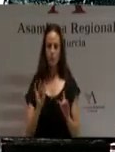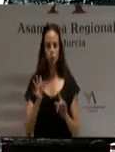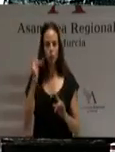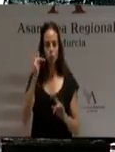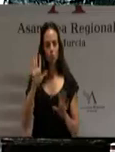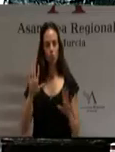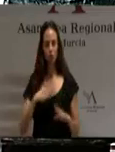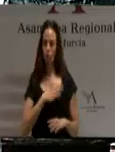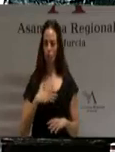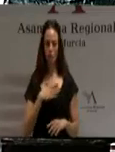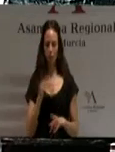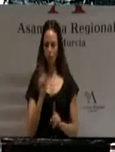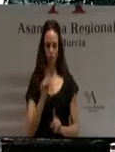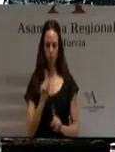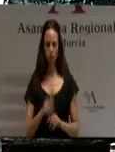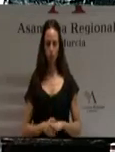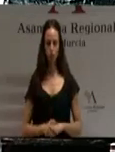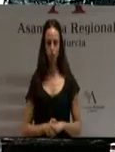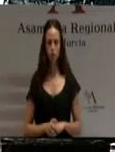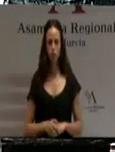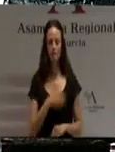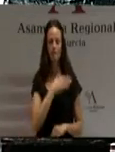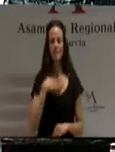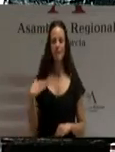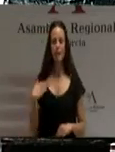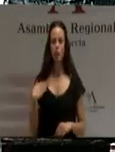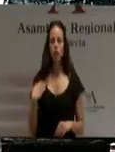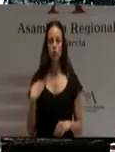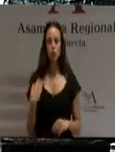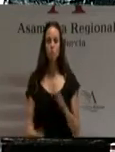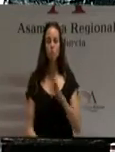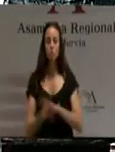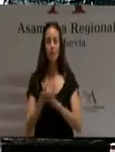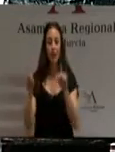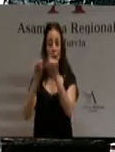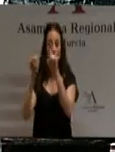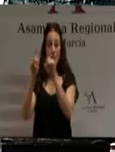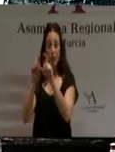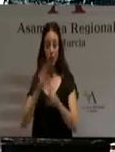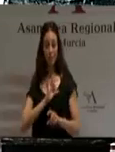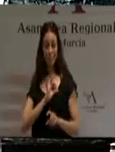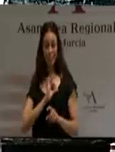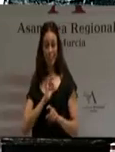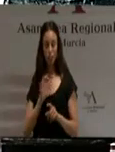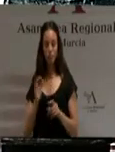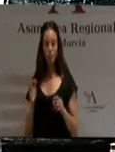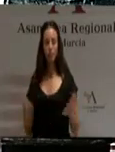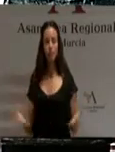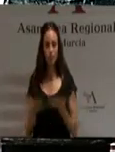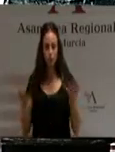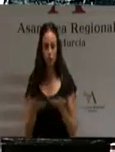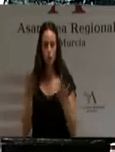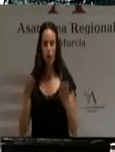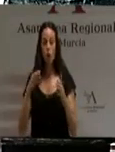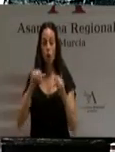a la complacencia. Pretendemos impulsar con la colaboración de empresarios y sindicatos el modelo de formación profesional dual,